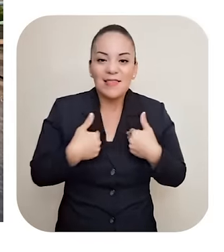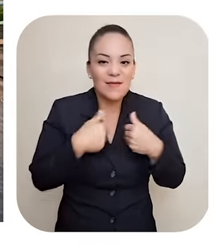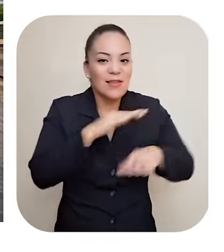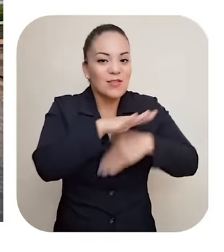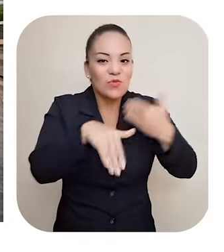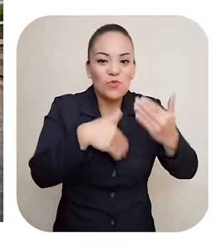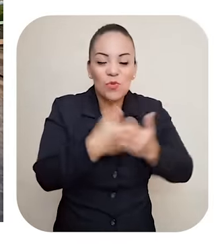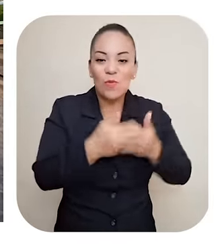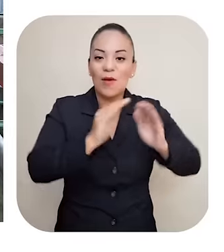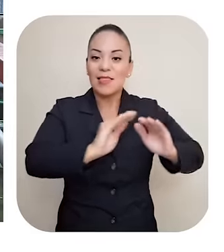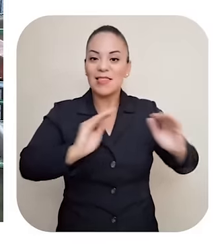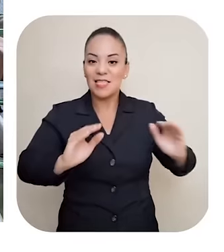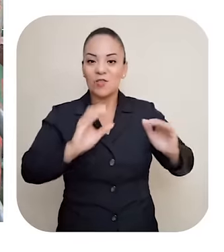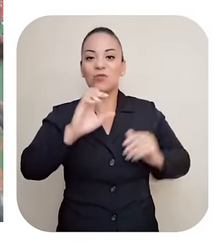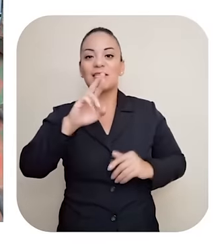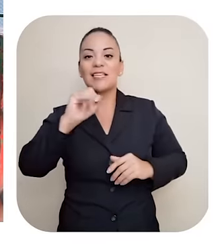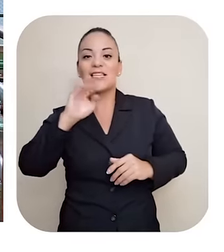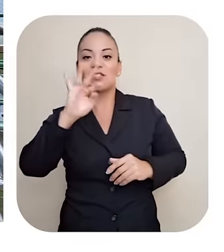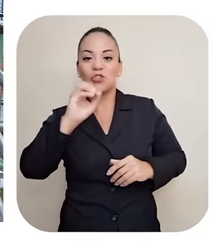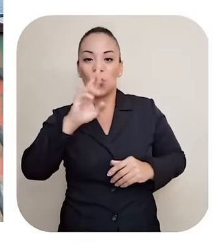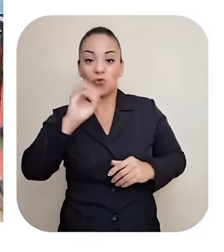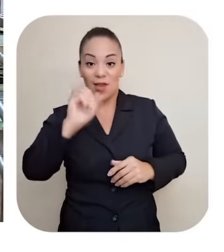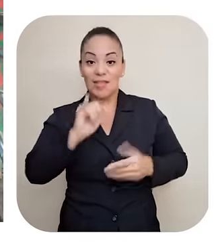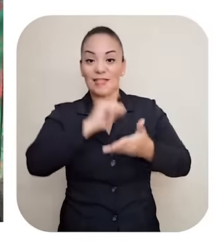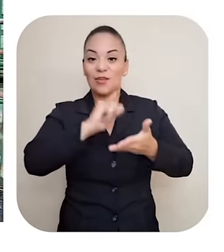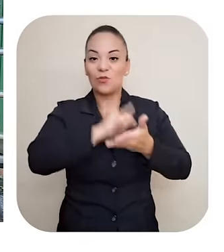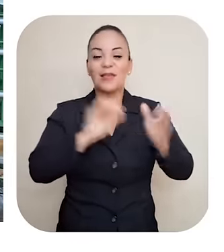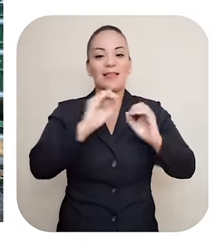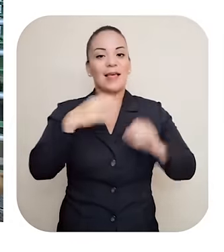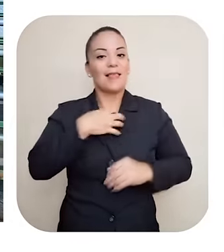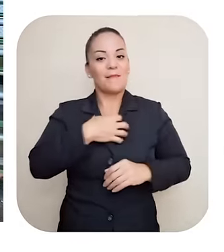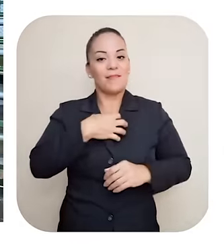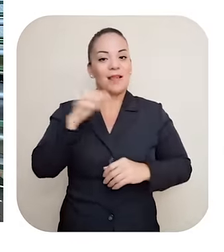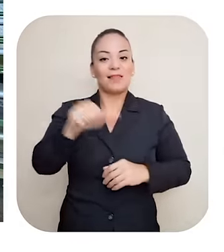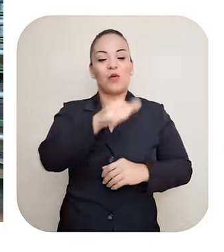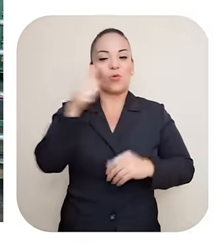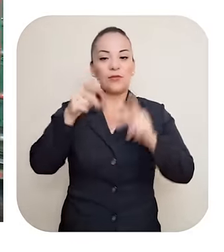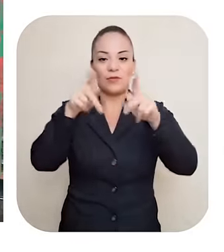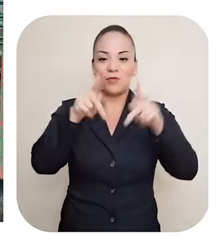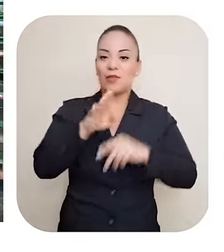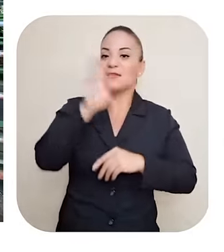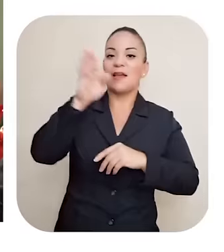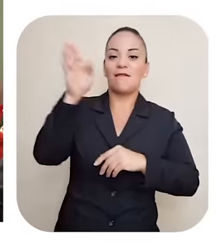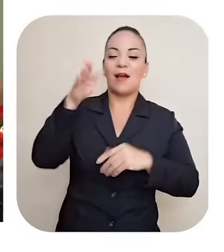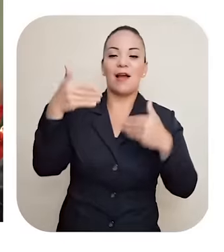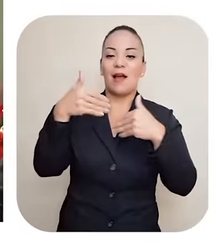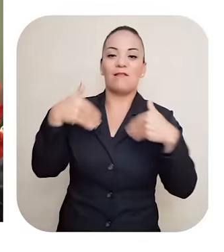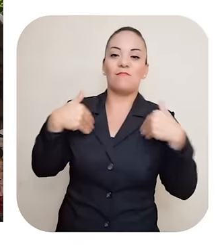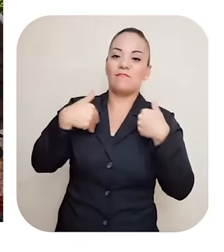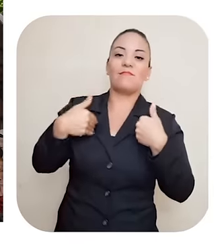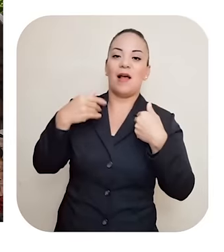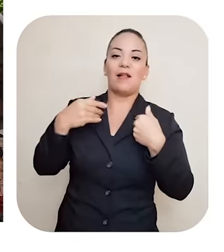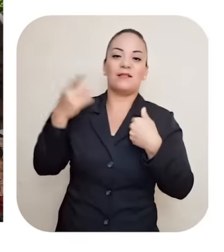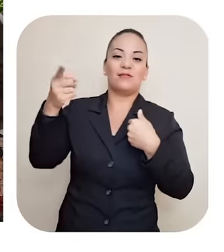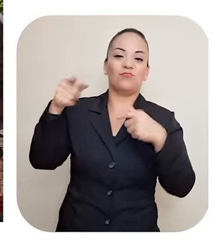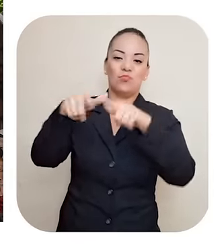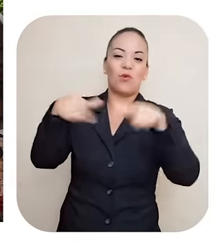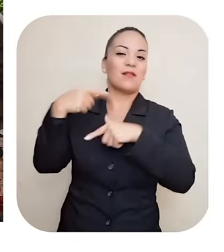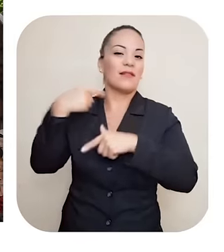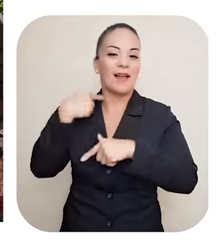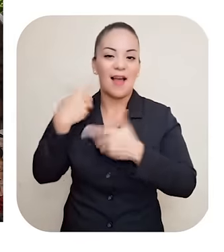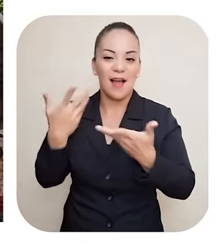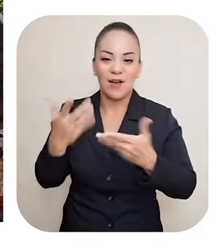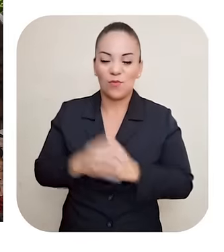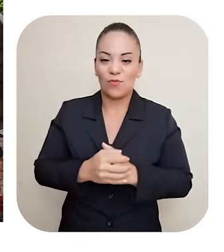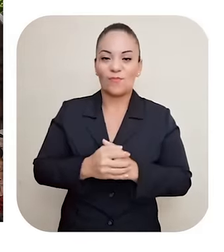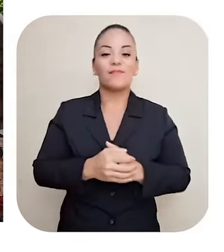Cristo Rey No tengan nada que envidiar De los que puedan ir a los zoológicos Cabros o salir a Tienen sus carruseles y todo